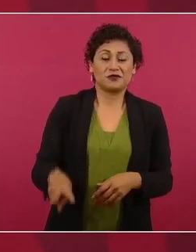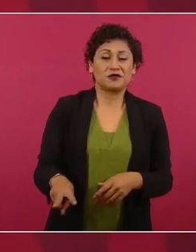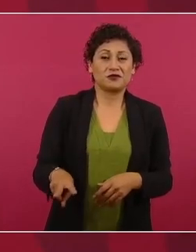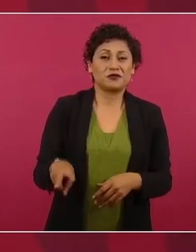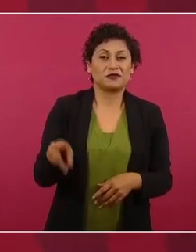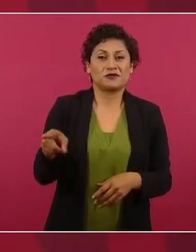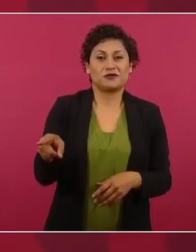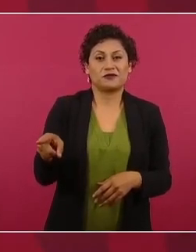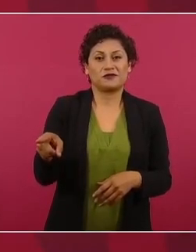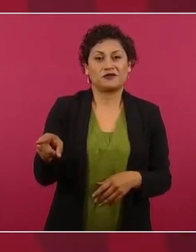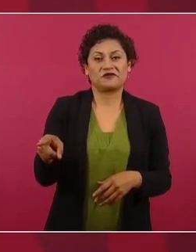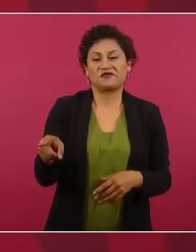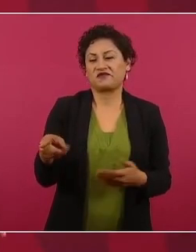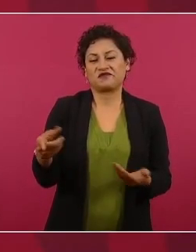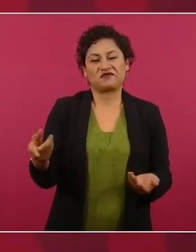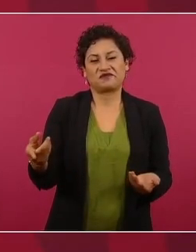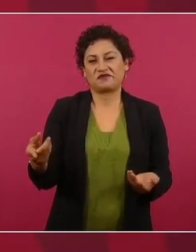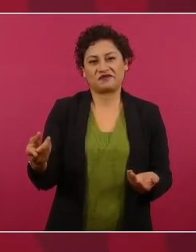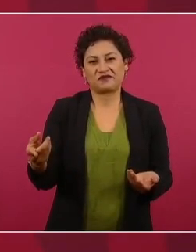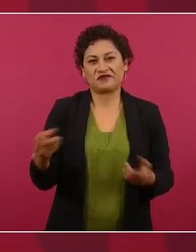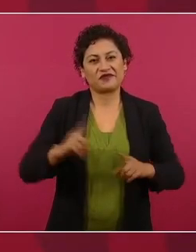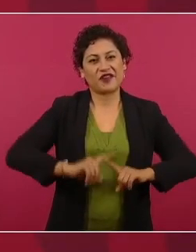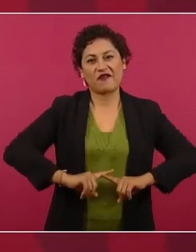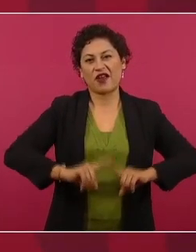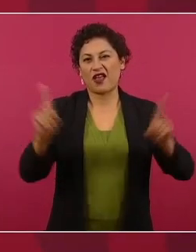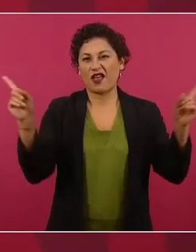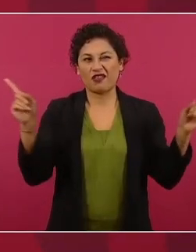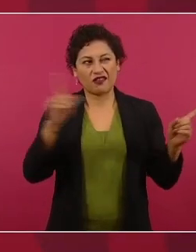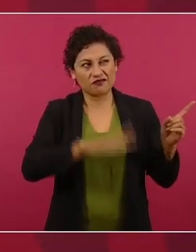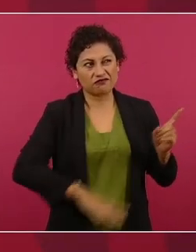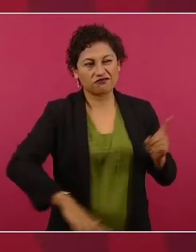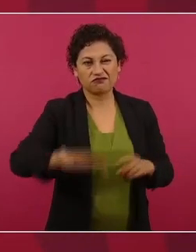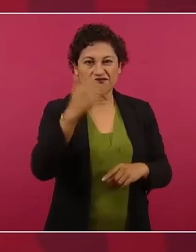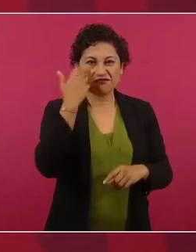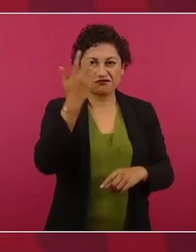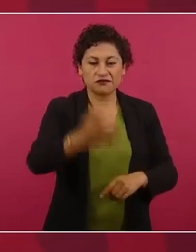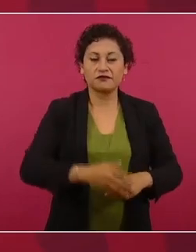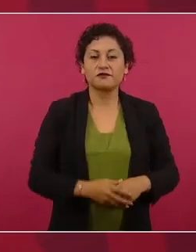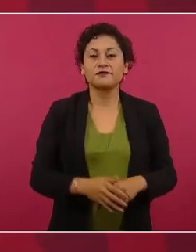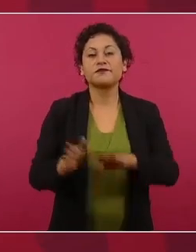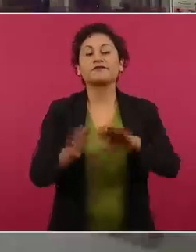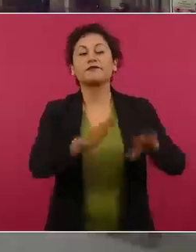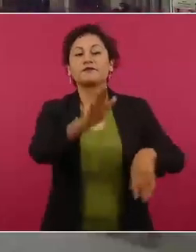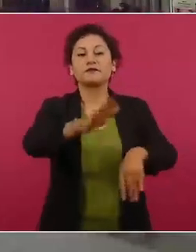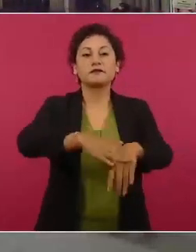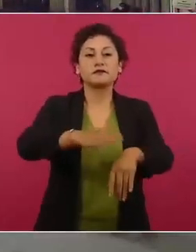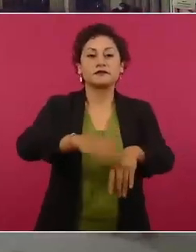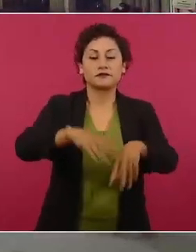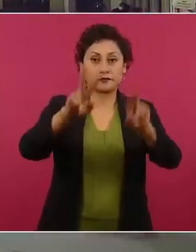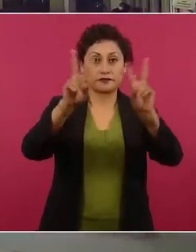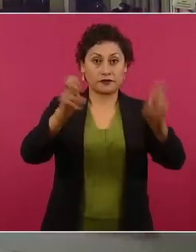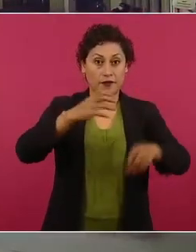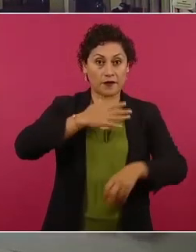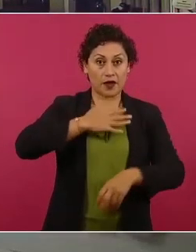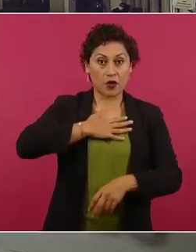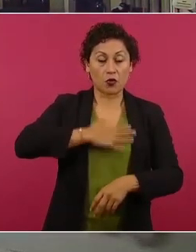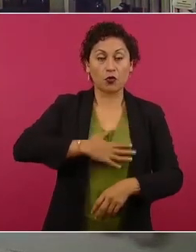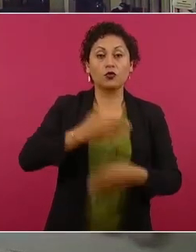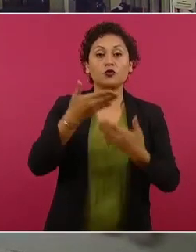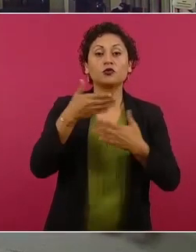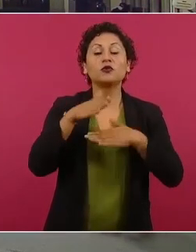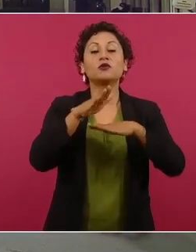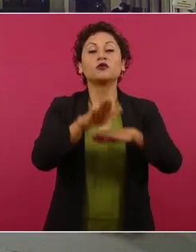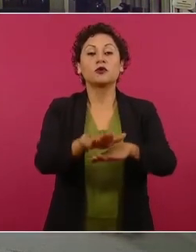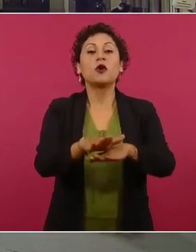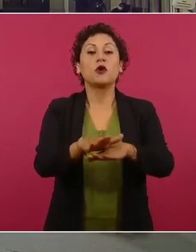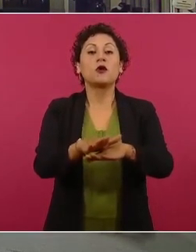muy contrarias al interés general. Y justo, presidente, en cuanto a justicia, ya en otro tema, el último, que tiene que ver con la cuestión de la prisión